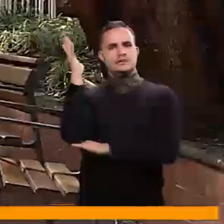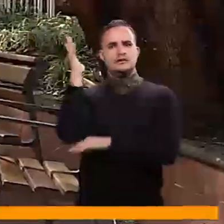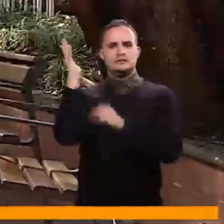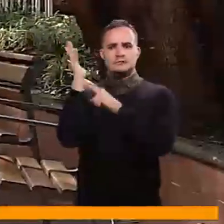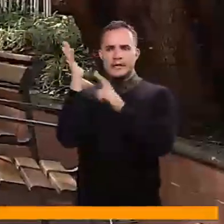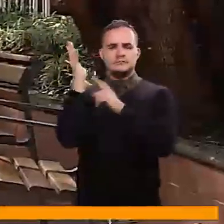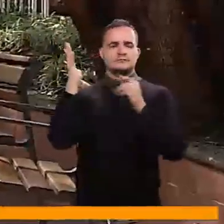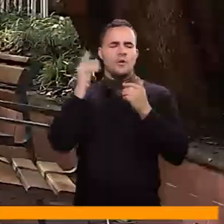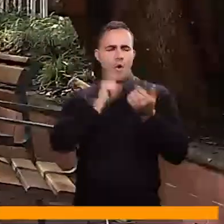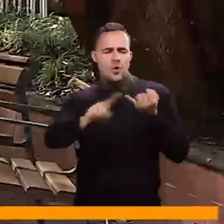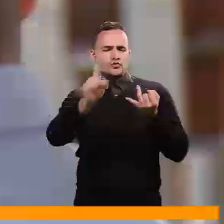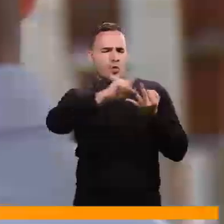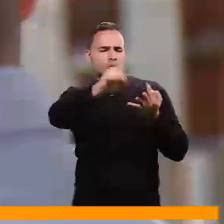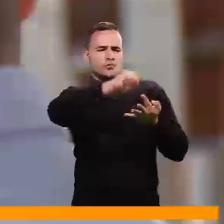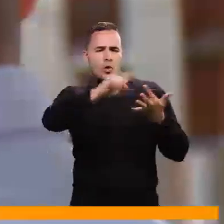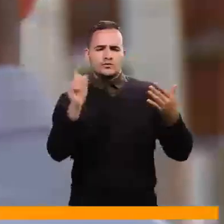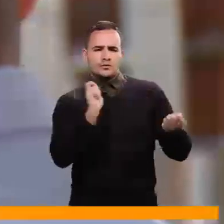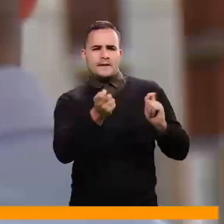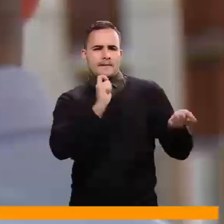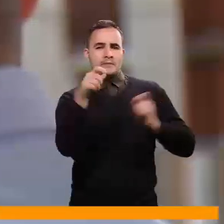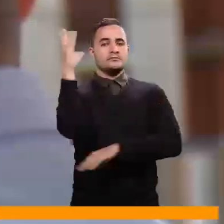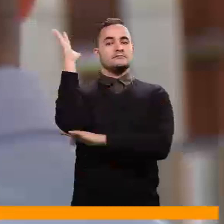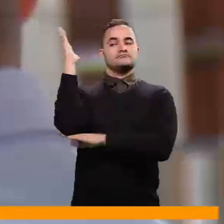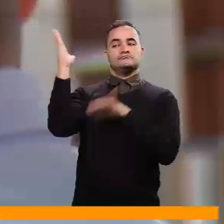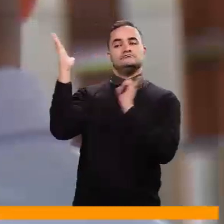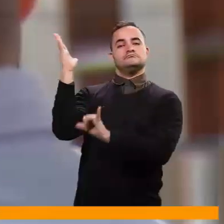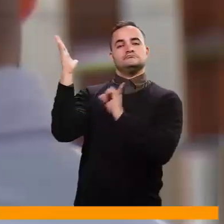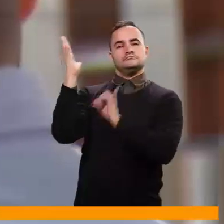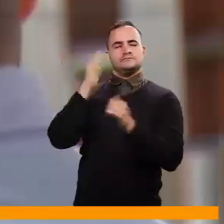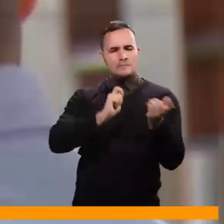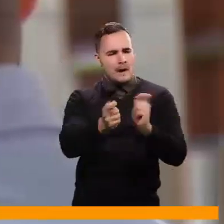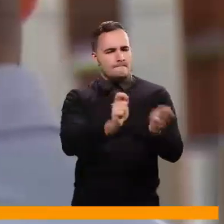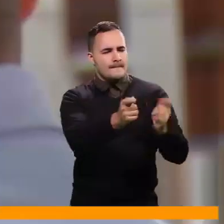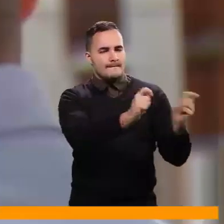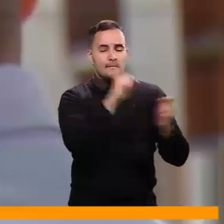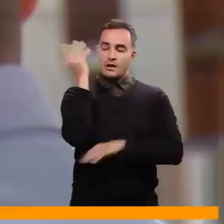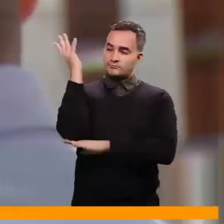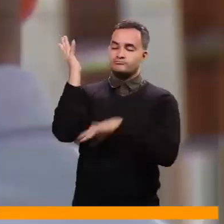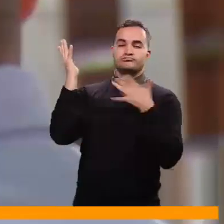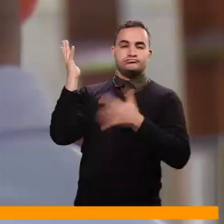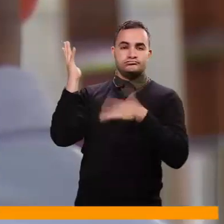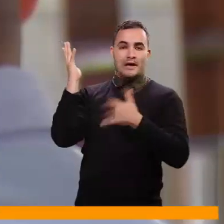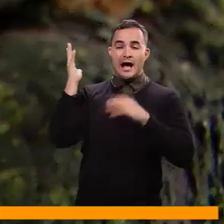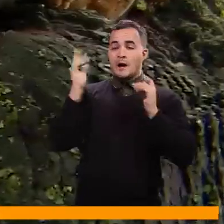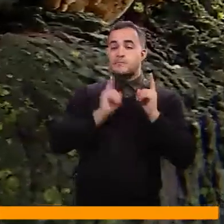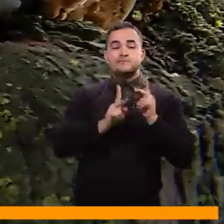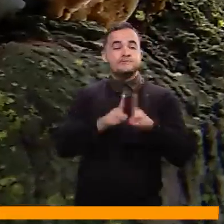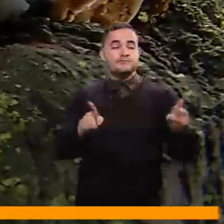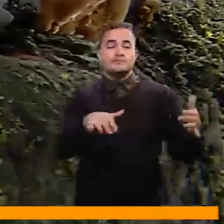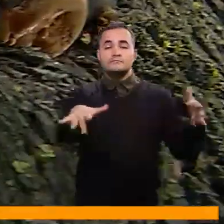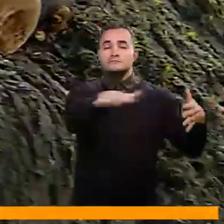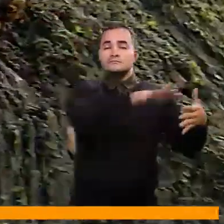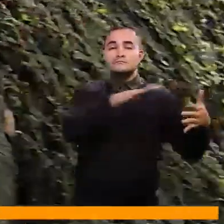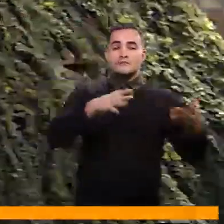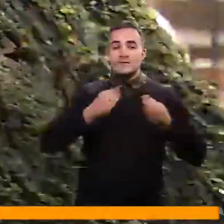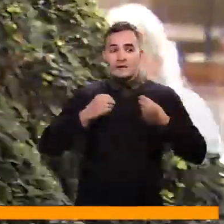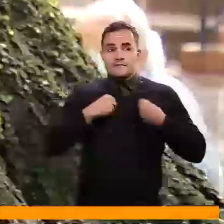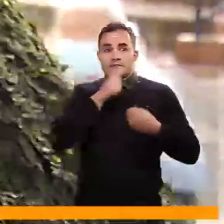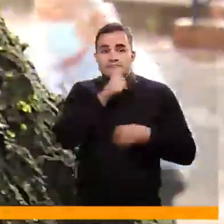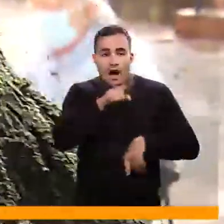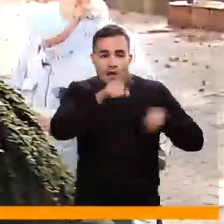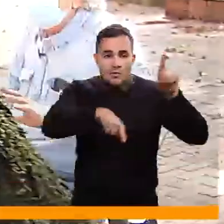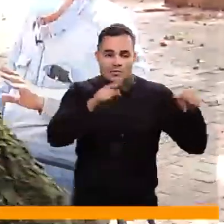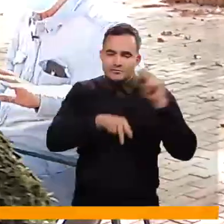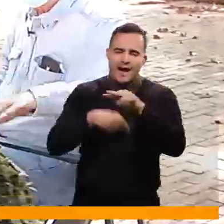testigos de una cantidad de eventos y sucesos que han pasado, que tienen recordación en las mentes de muchas personas